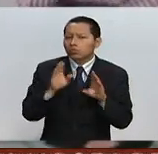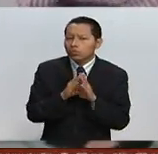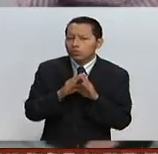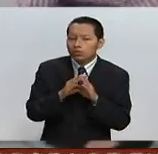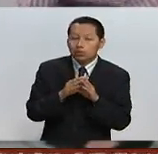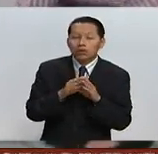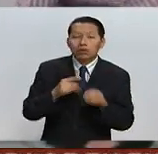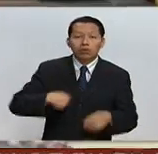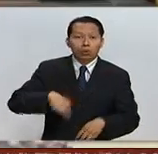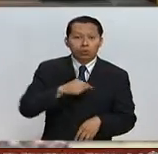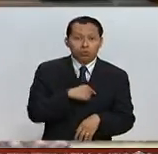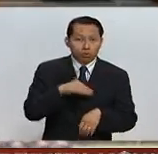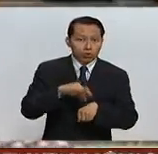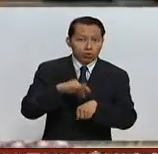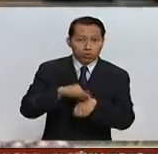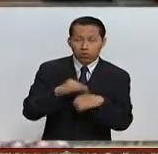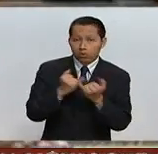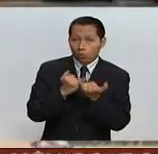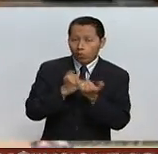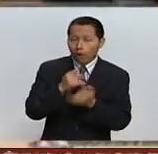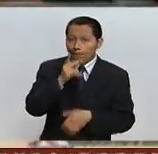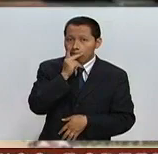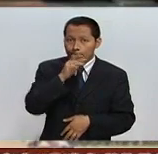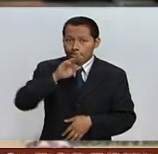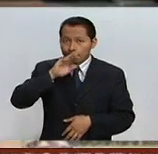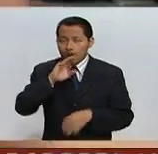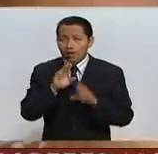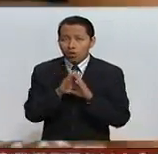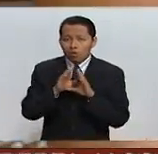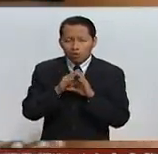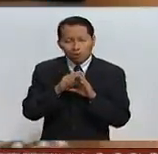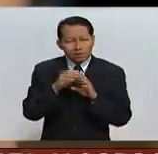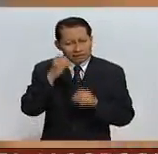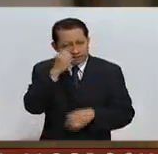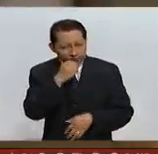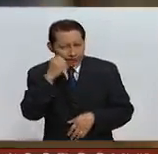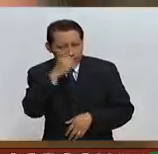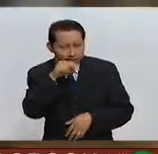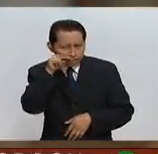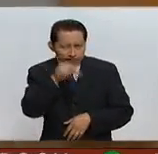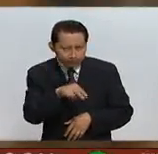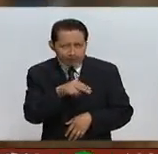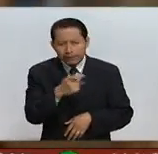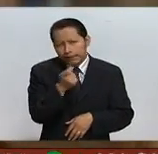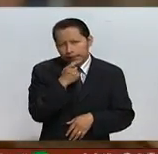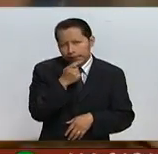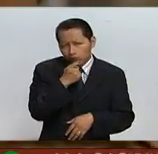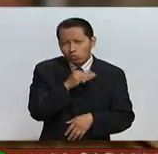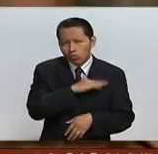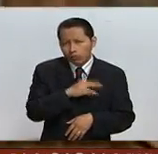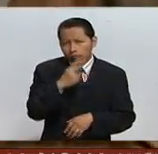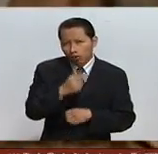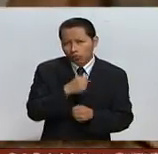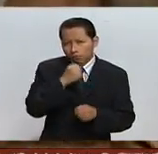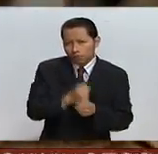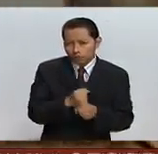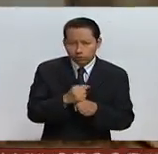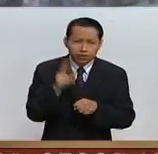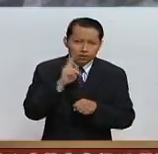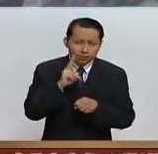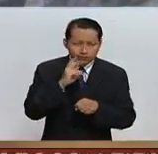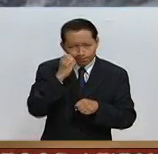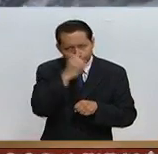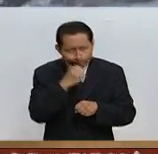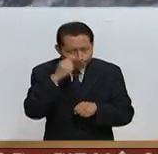nosotros como médicos y como papás podemos diagnosticar a un niño con pie plano a partir de los dos años de edad. Cuando va